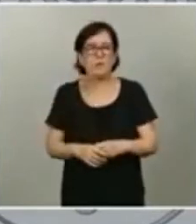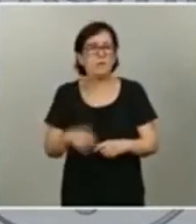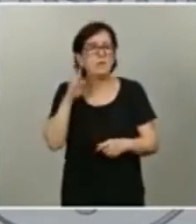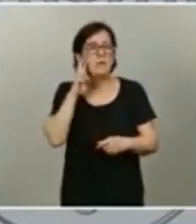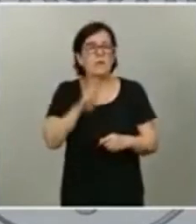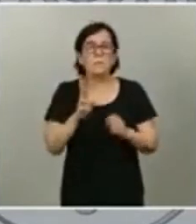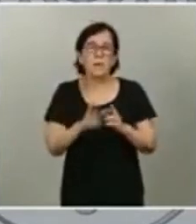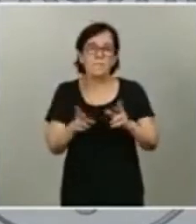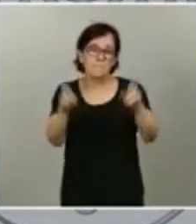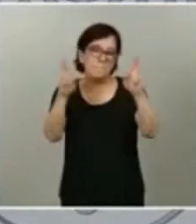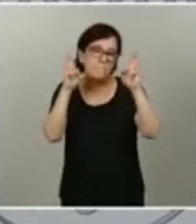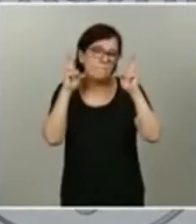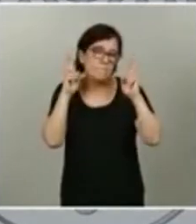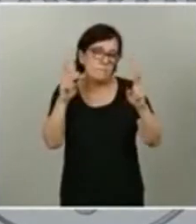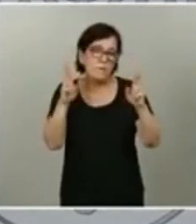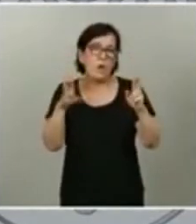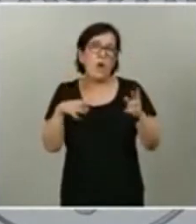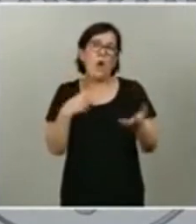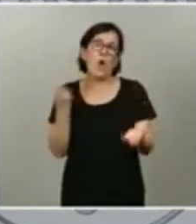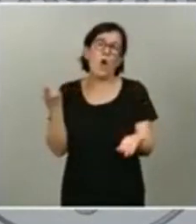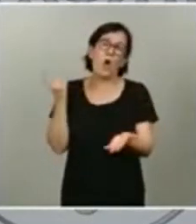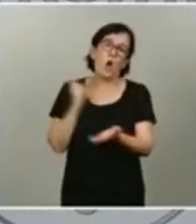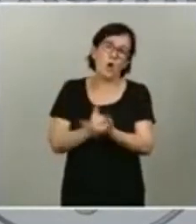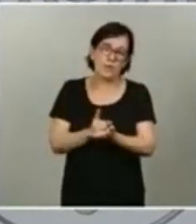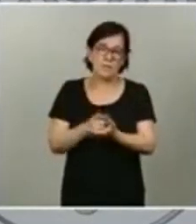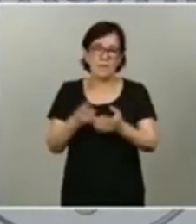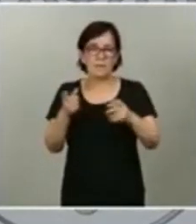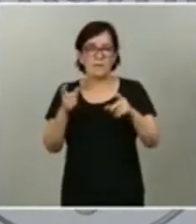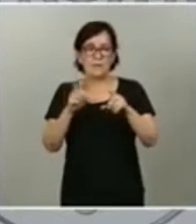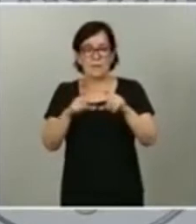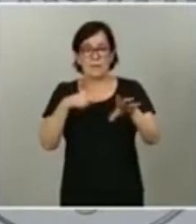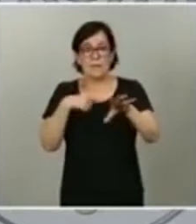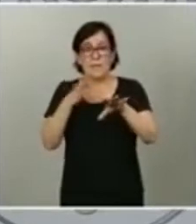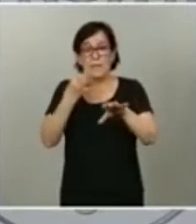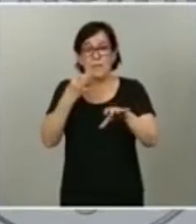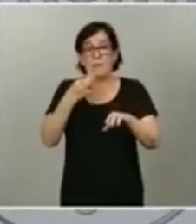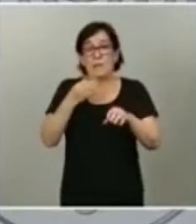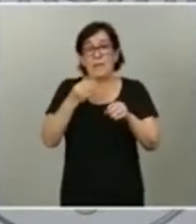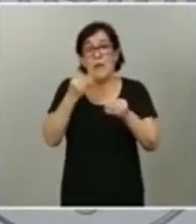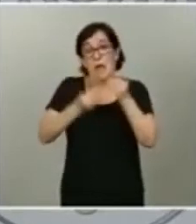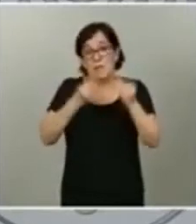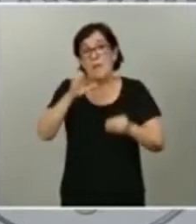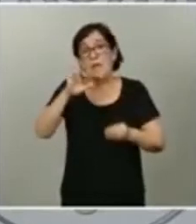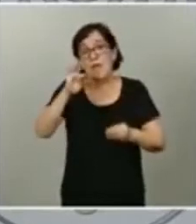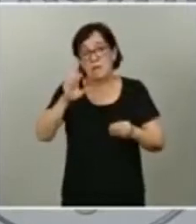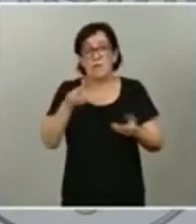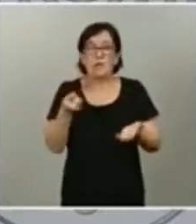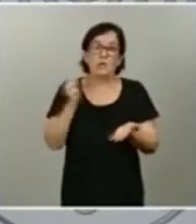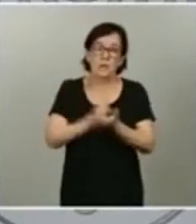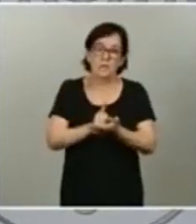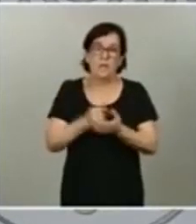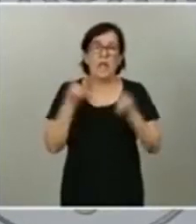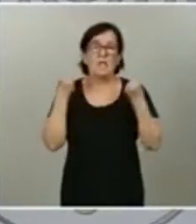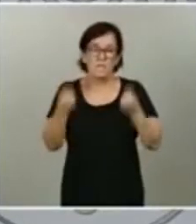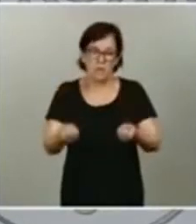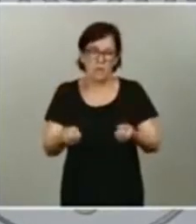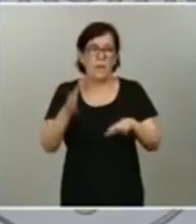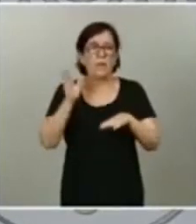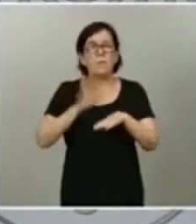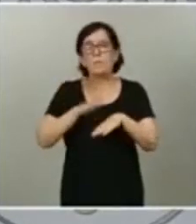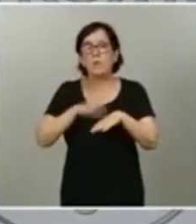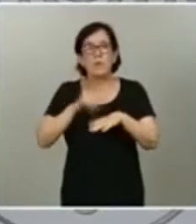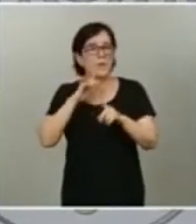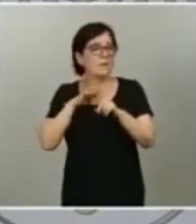no tengamos que recurrir, las empresas no tengan que acogerse a este ERTE nuevamente de fuerza mayor porque la situación